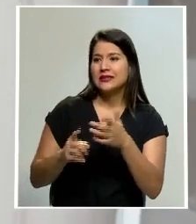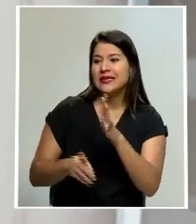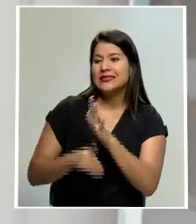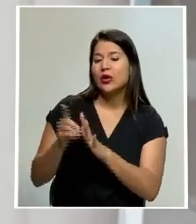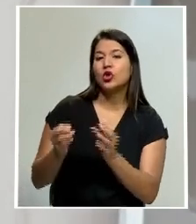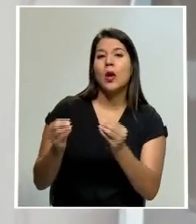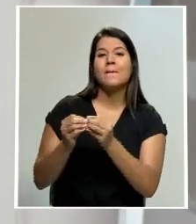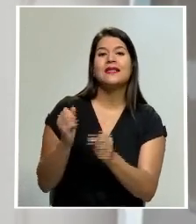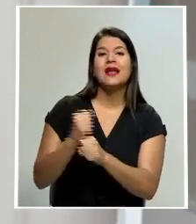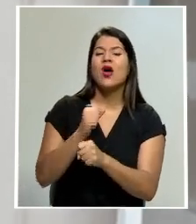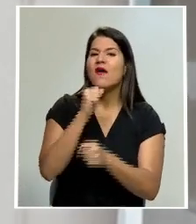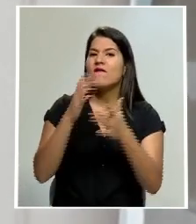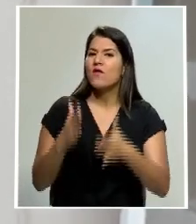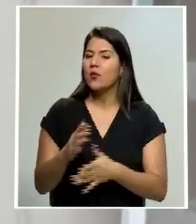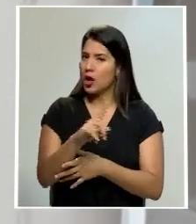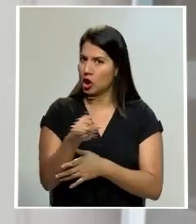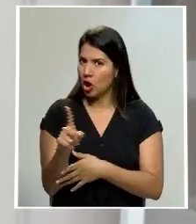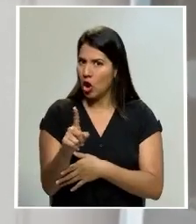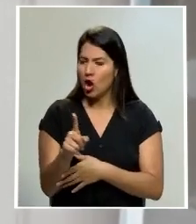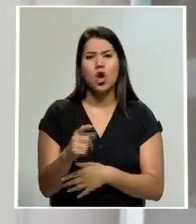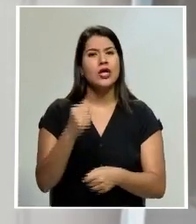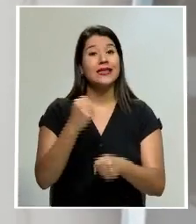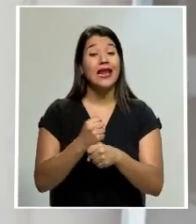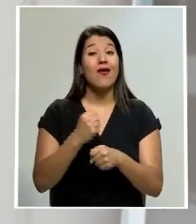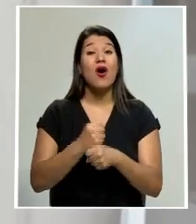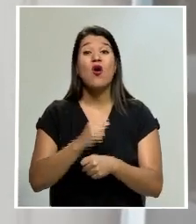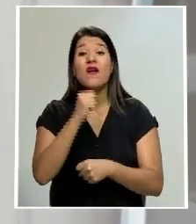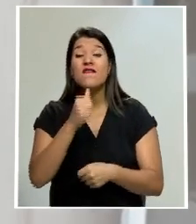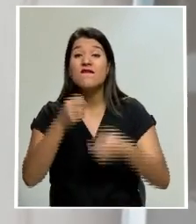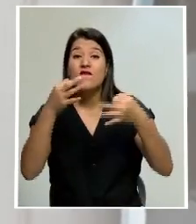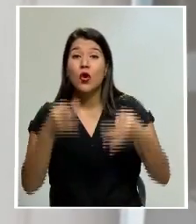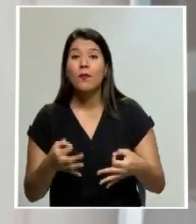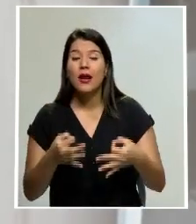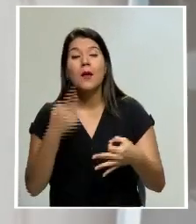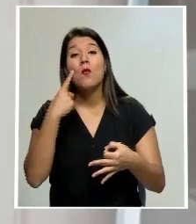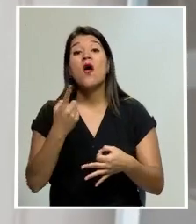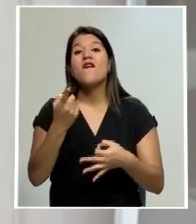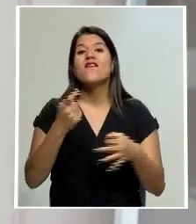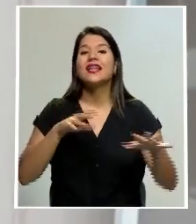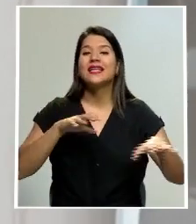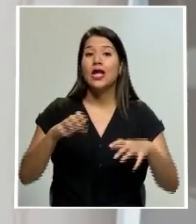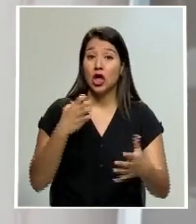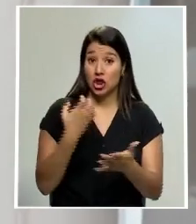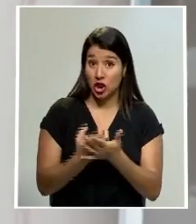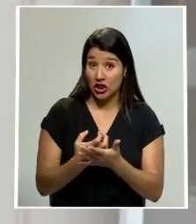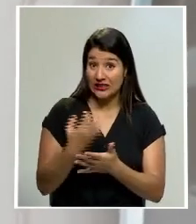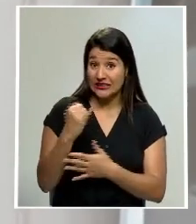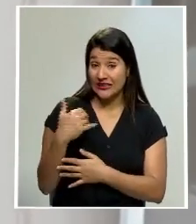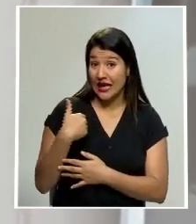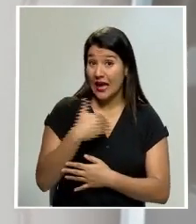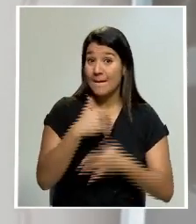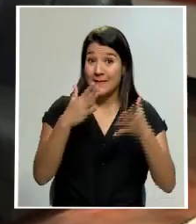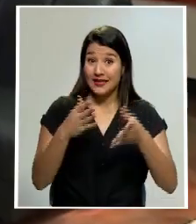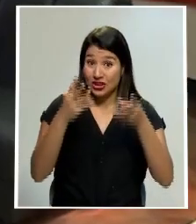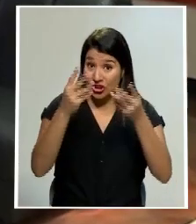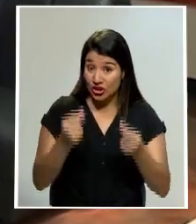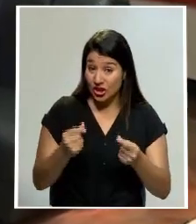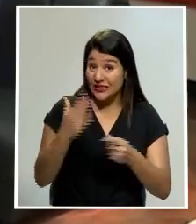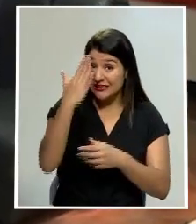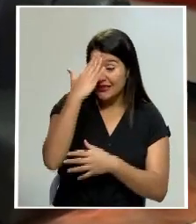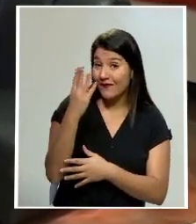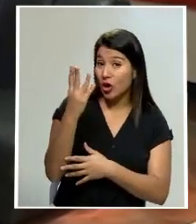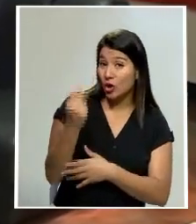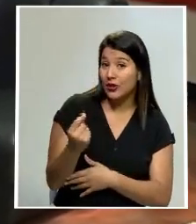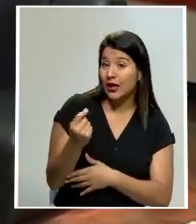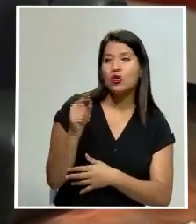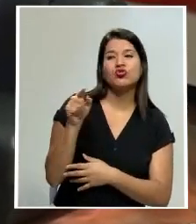y la falta de reactivación económica. Si sabe contar, señor Elian Villegas, no cuente conmigo. Junto a los